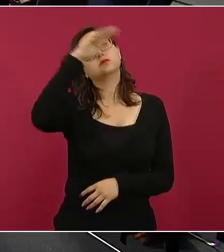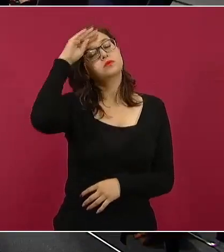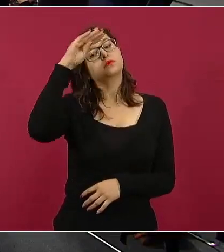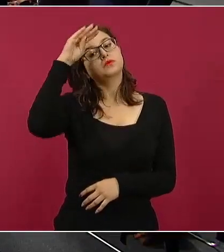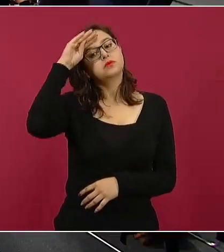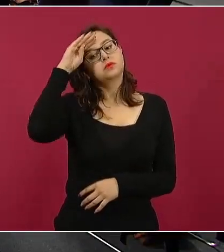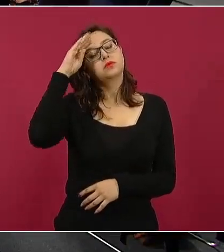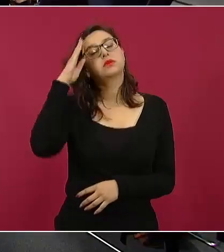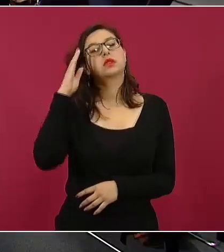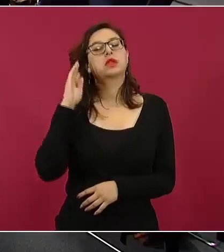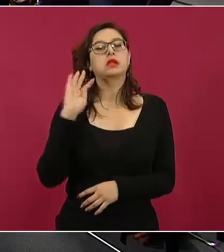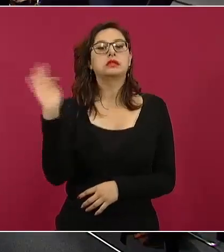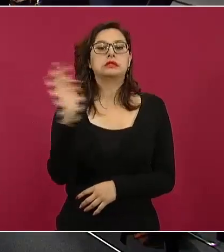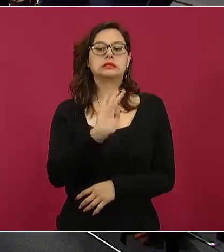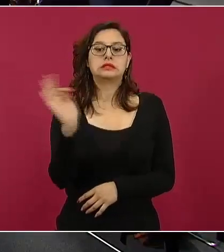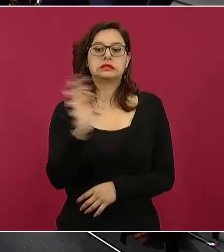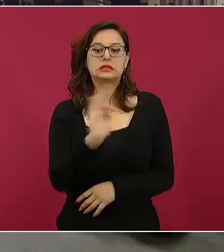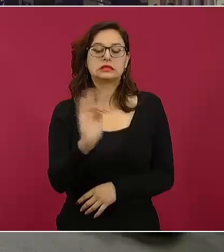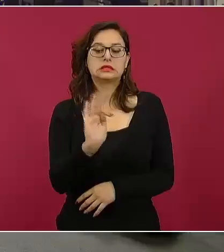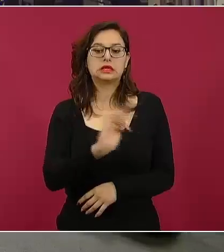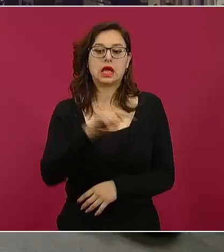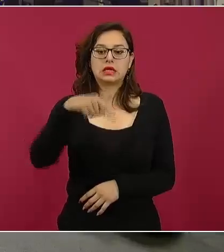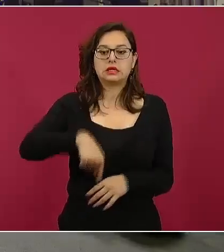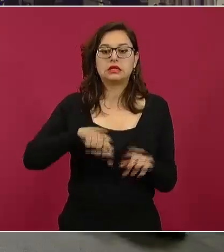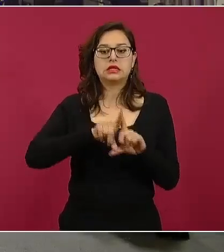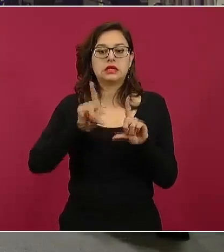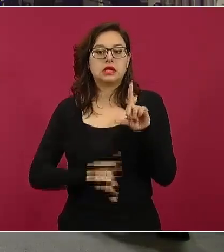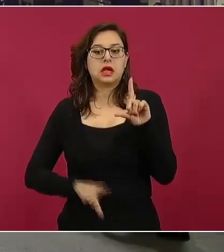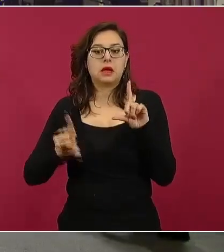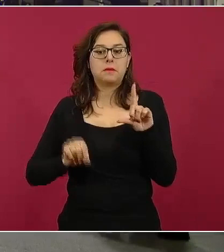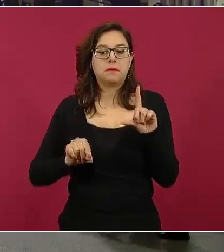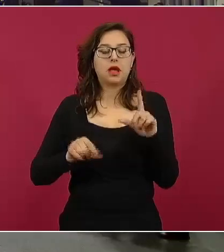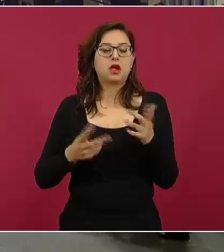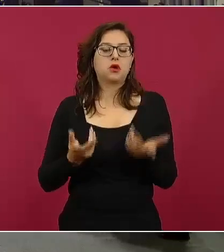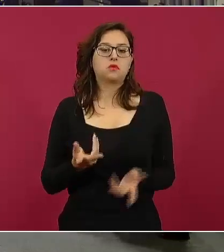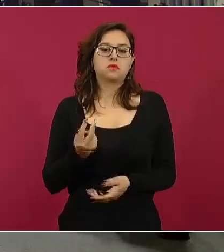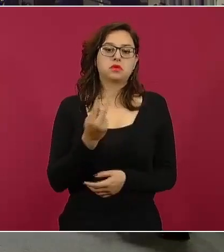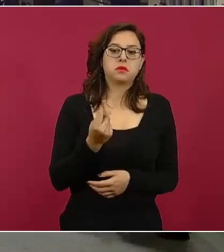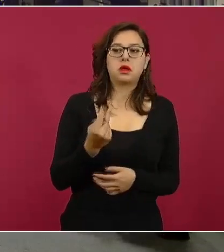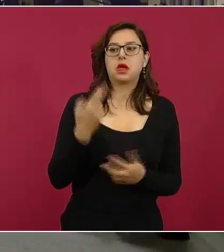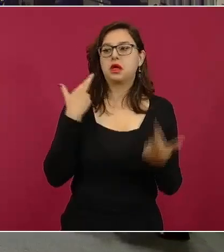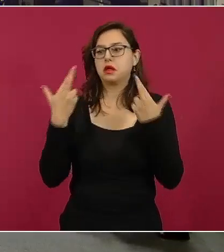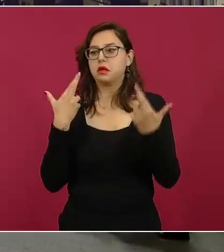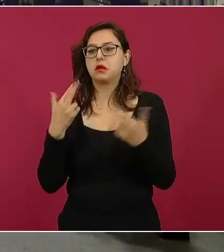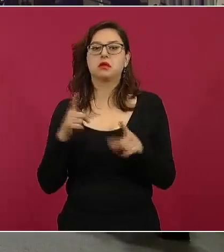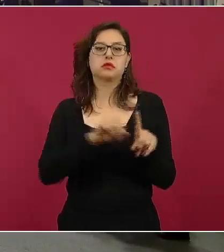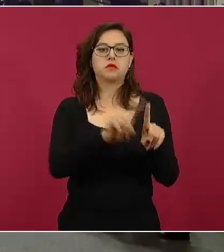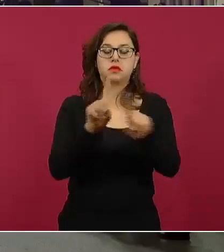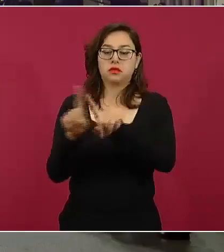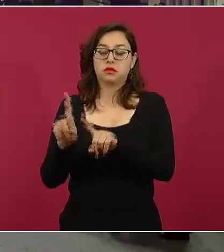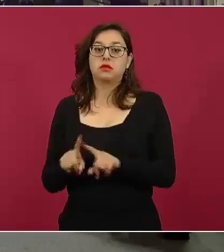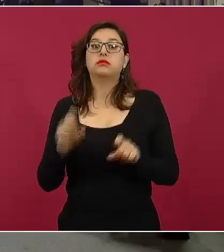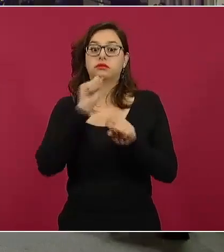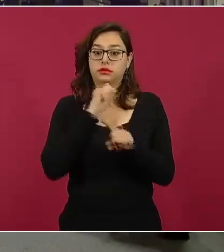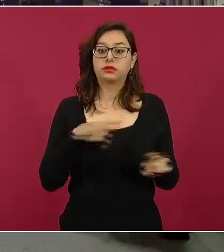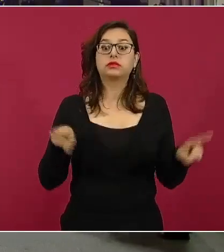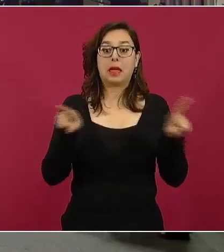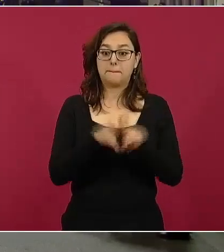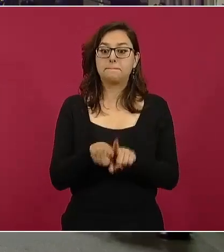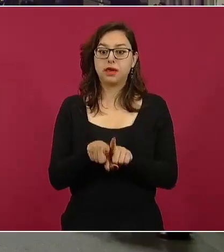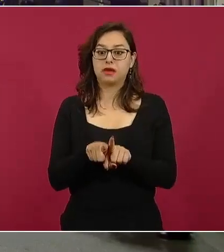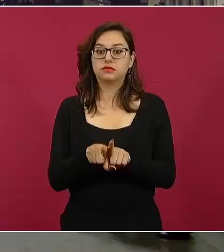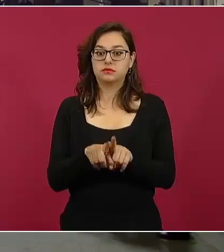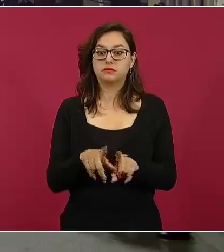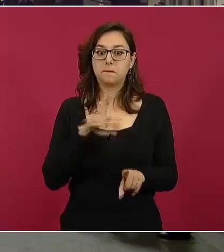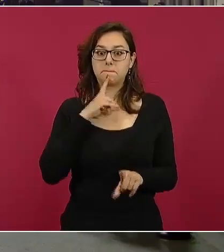genere que medios de comunicación en México también causen este tipo de censura, medios pagados. Aquí